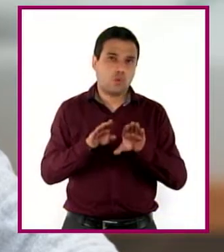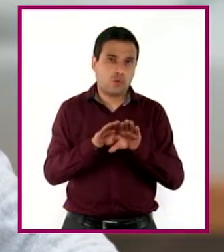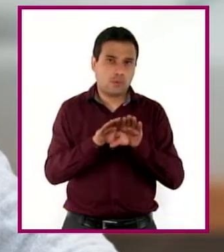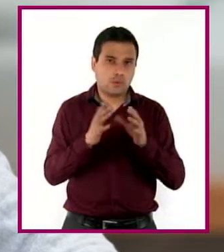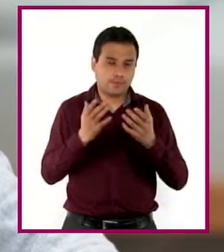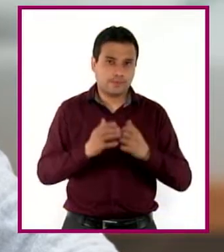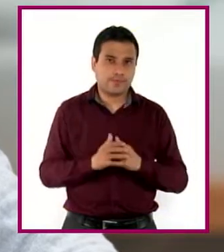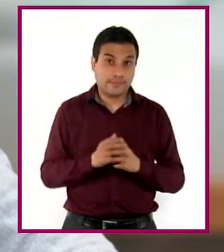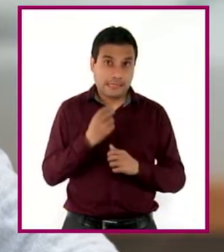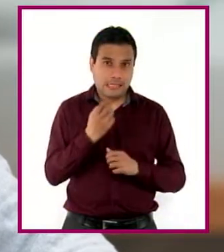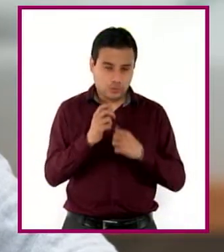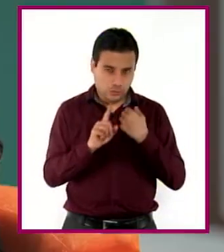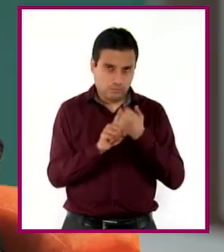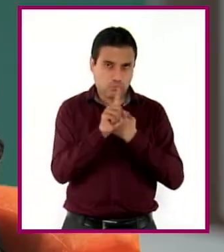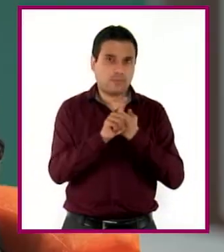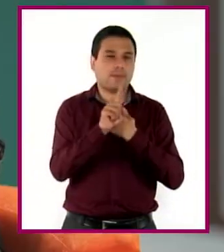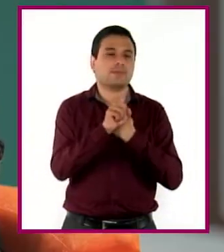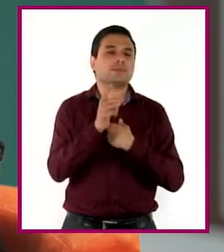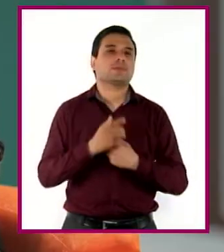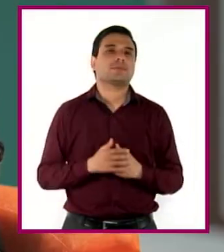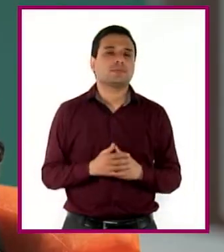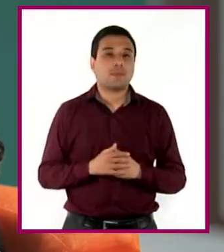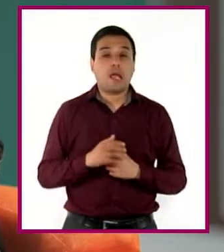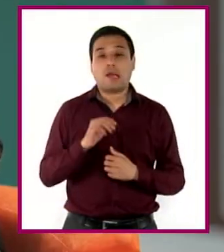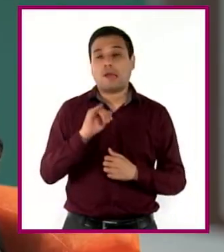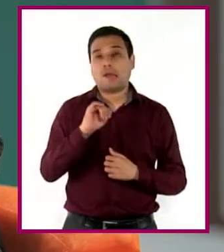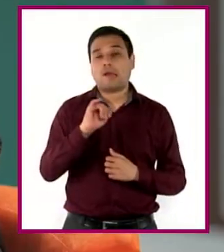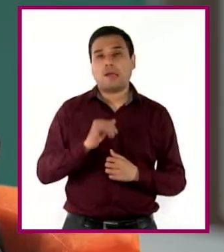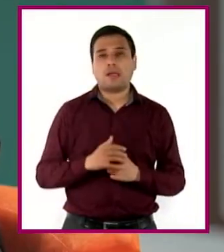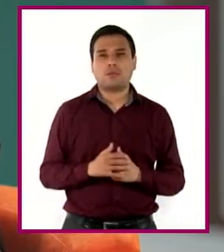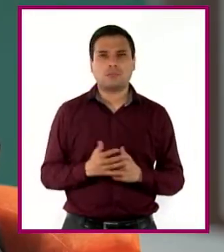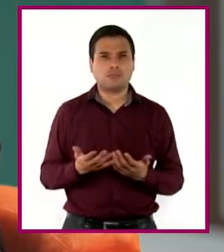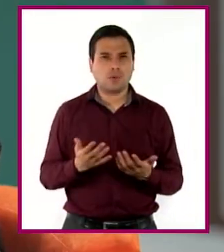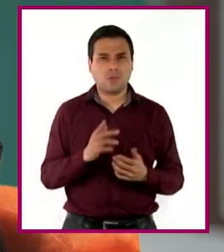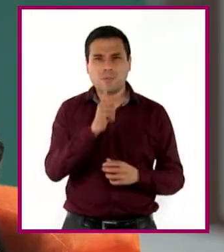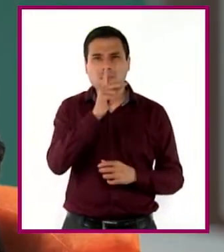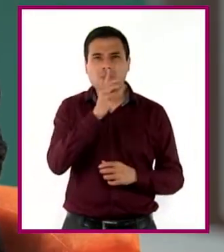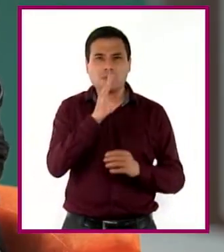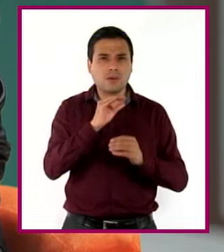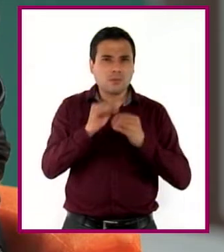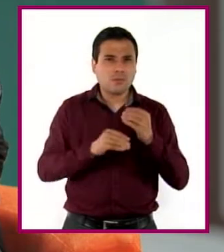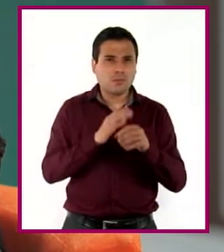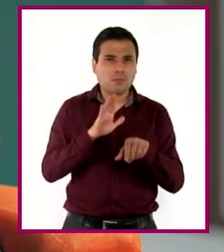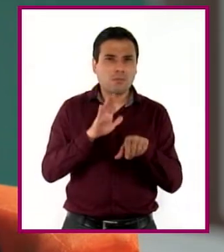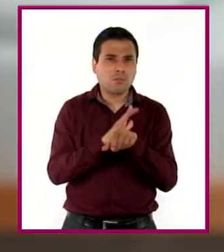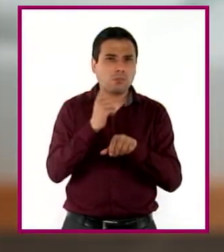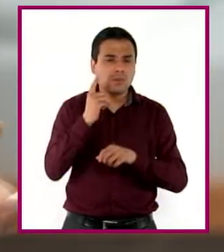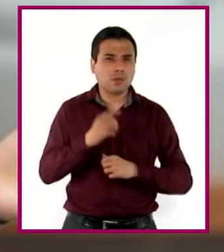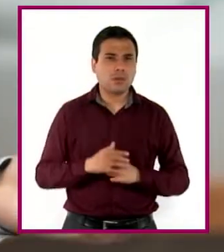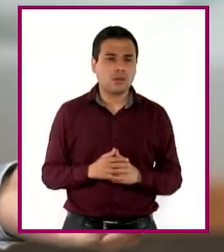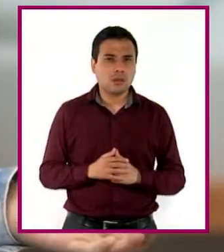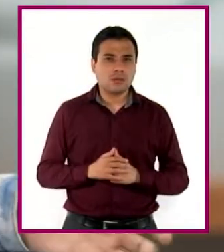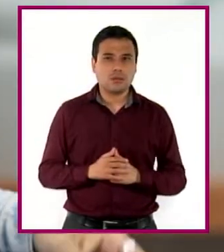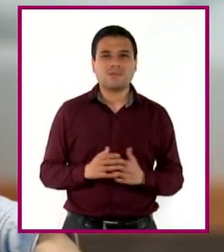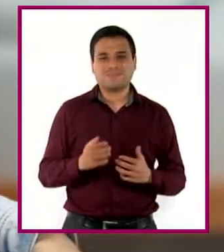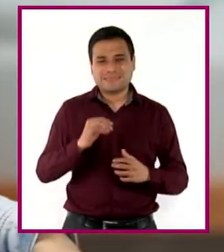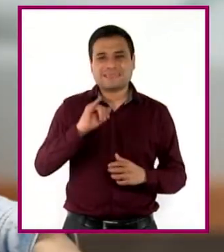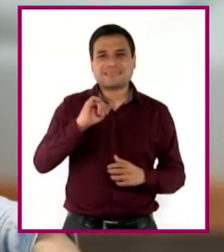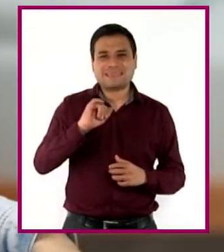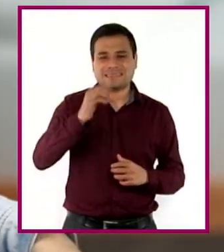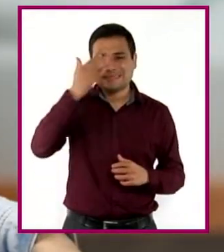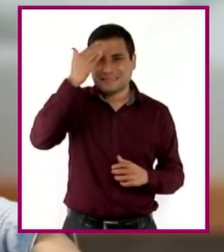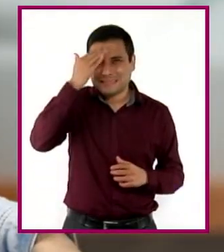eso hubiera causado problemas también a futuro. Me imagino. Pero, ¿y por qué discutieron? Nada de eso suena mal. Ya lo sé.